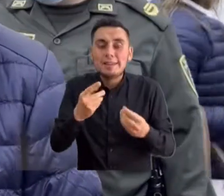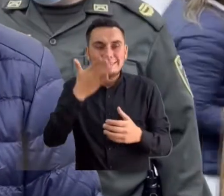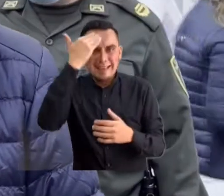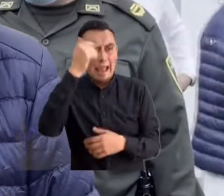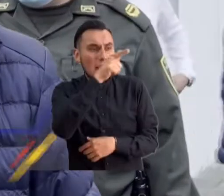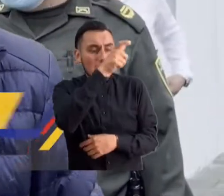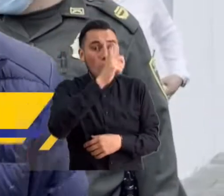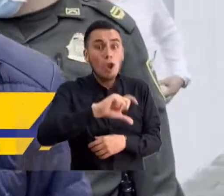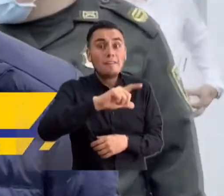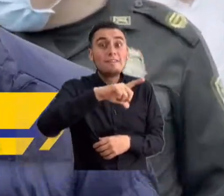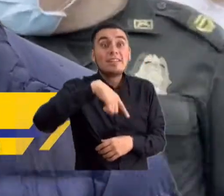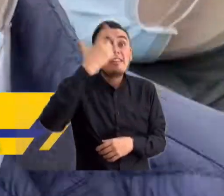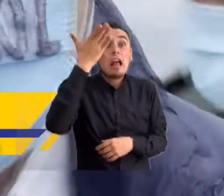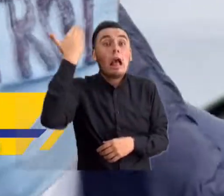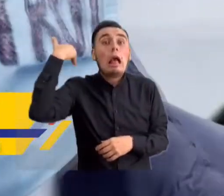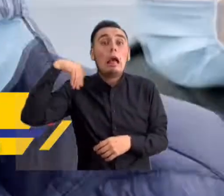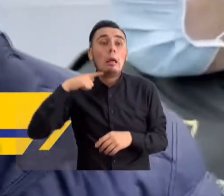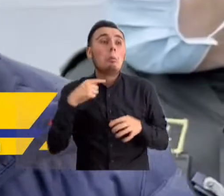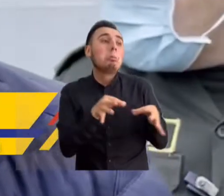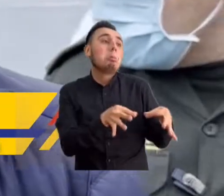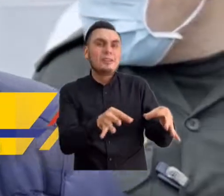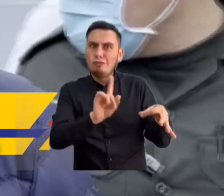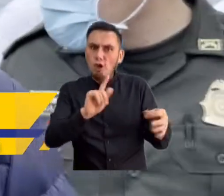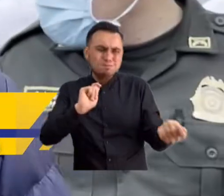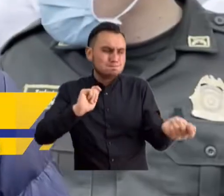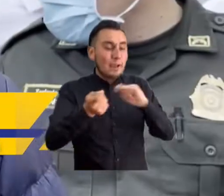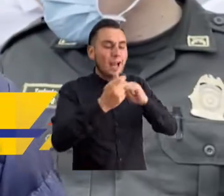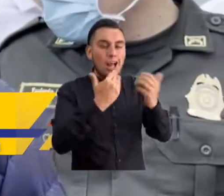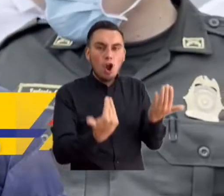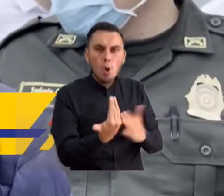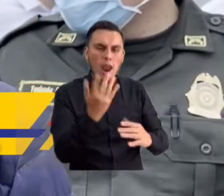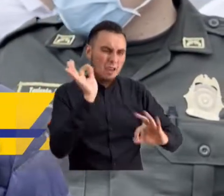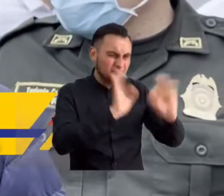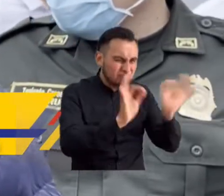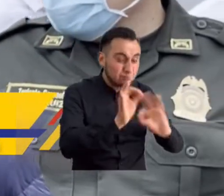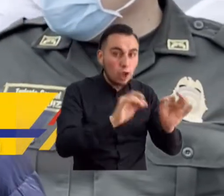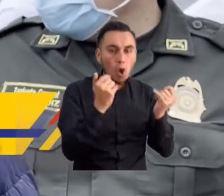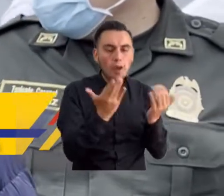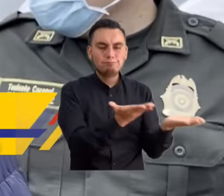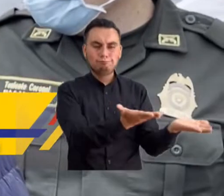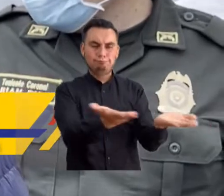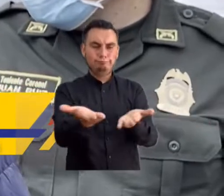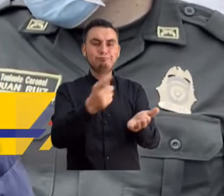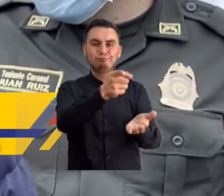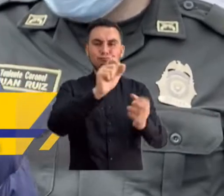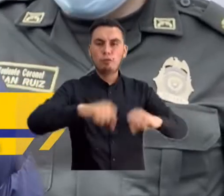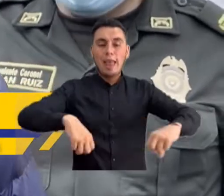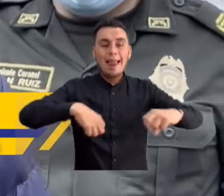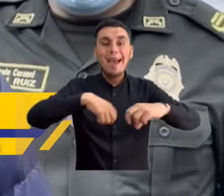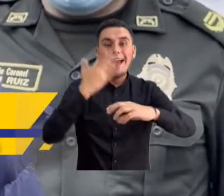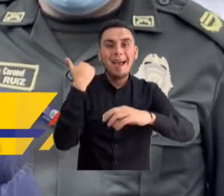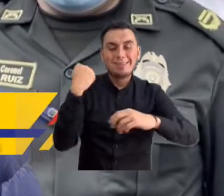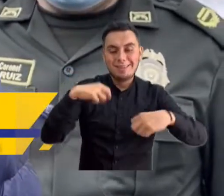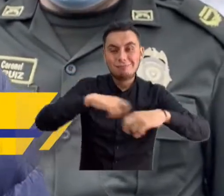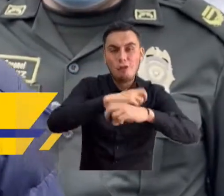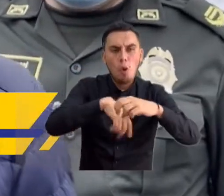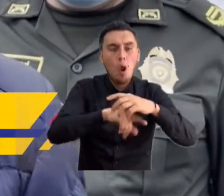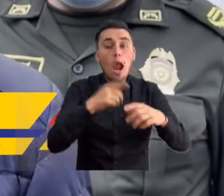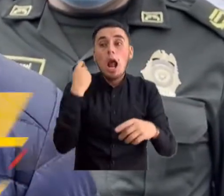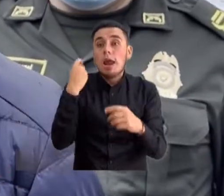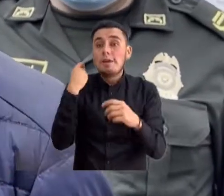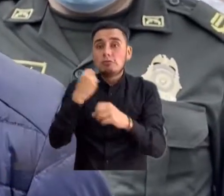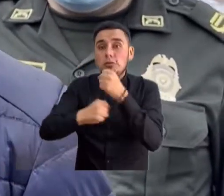un elefante blanco menos. Hoy se entrega esta cancha sintética que prácticamente el año pasado